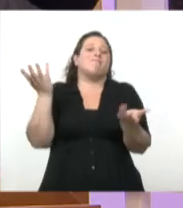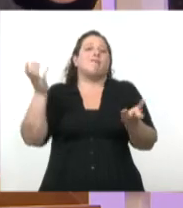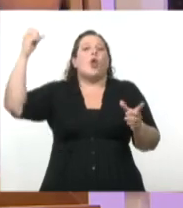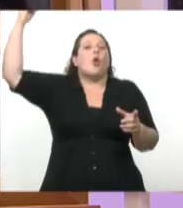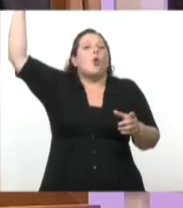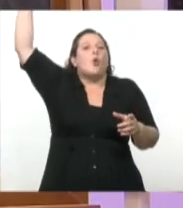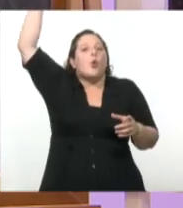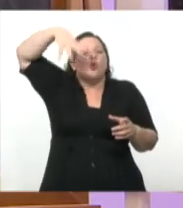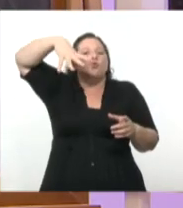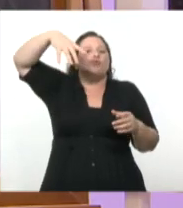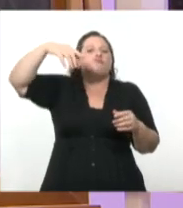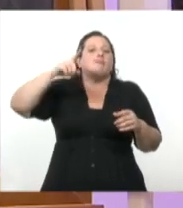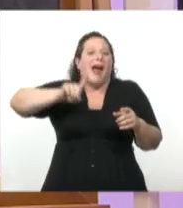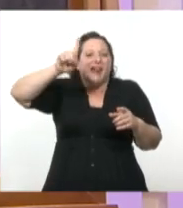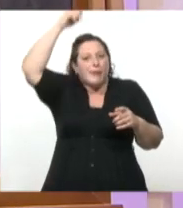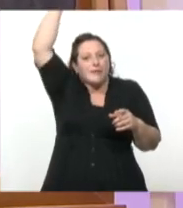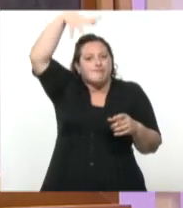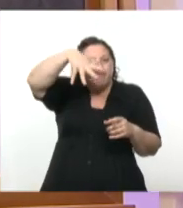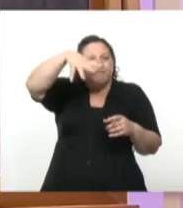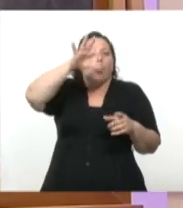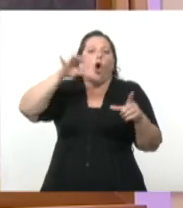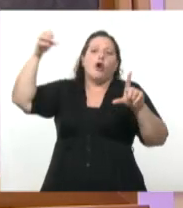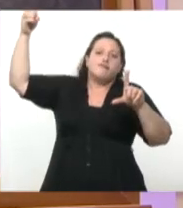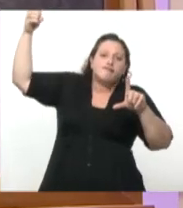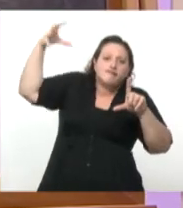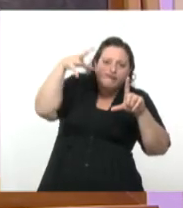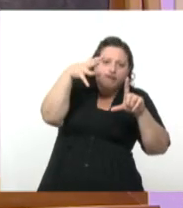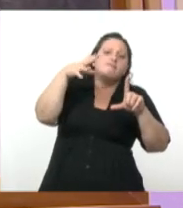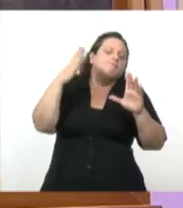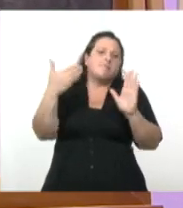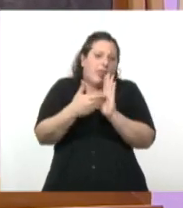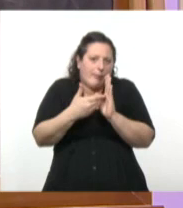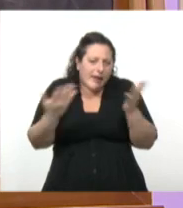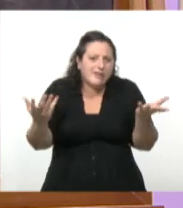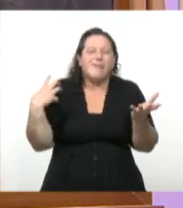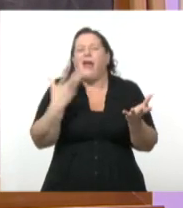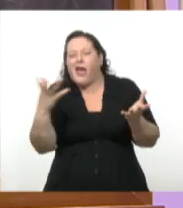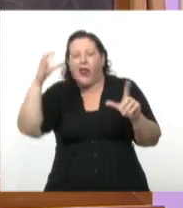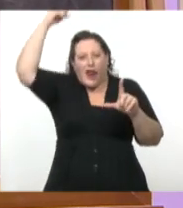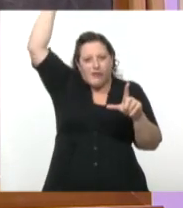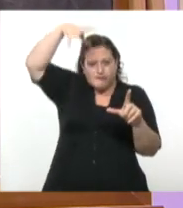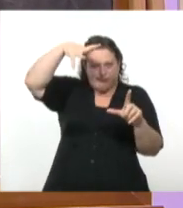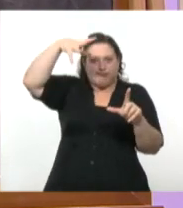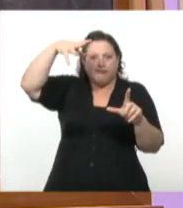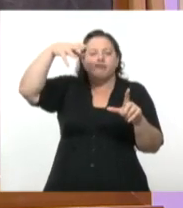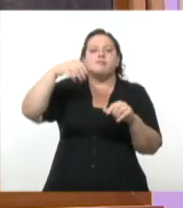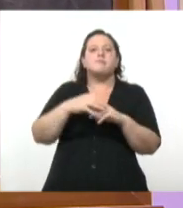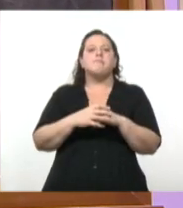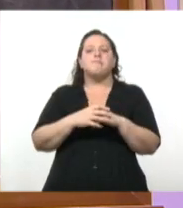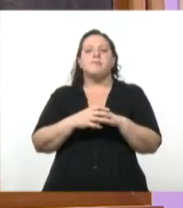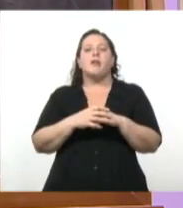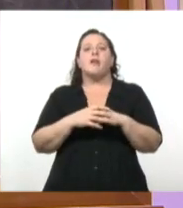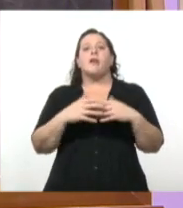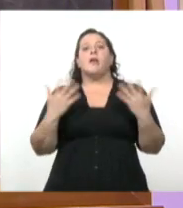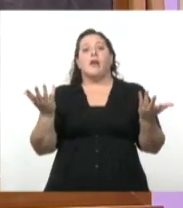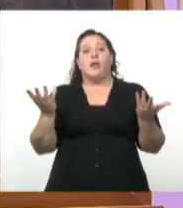de algún lugar, de por arriba, más etnital, un poco más oblico, pero supongamos que tenemos una luz que viene desde acá. Sí. Entonces, supongamos